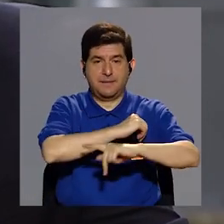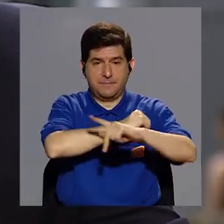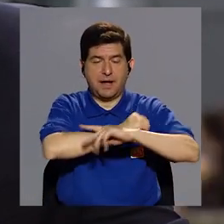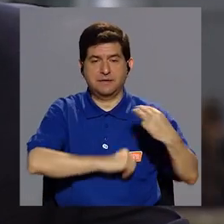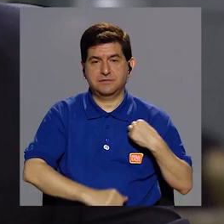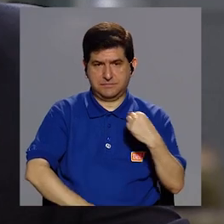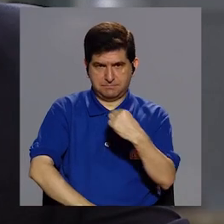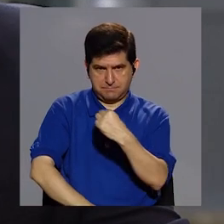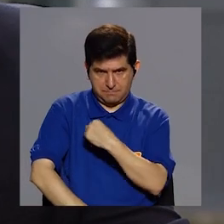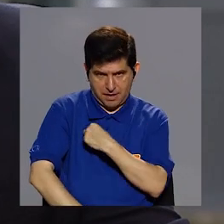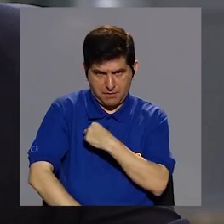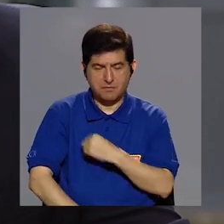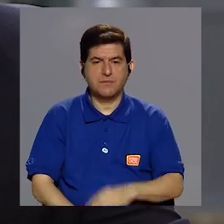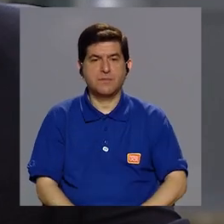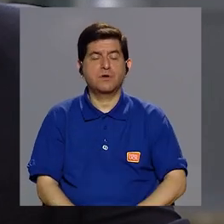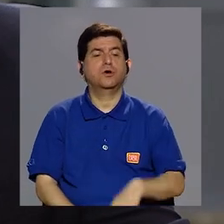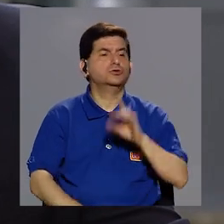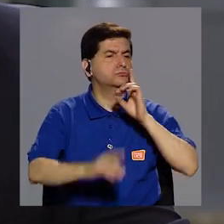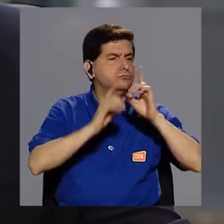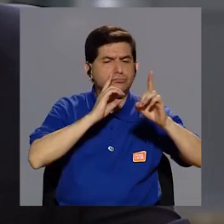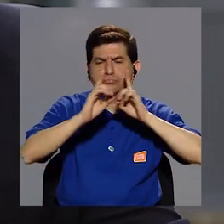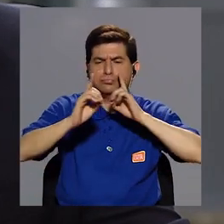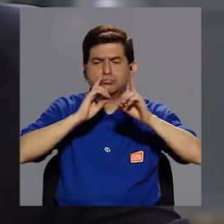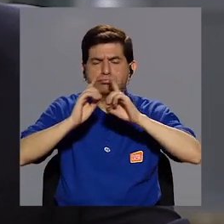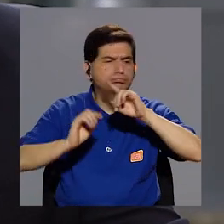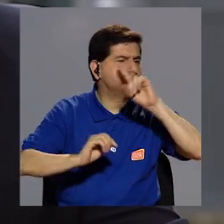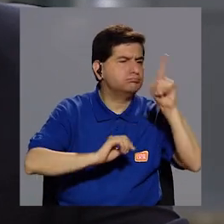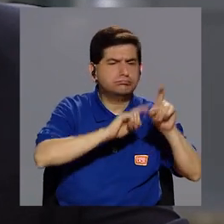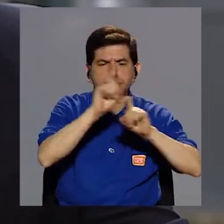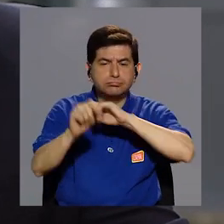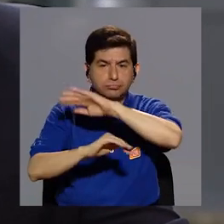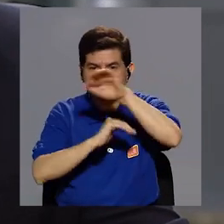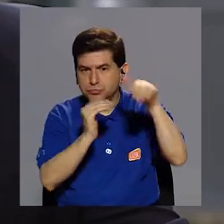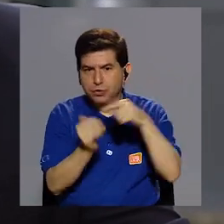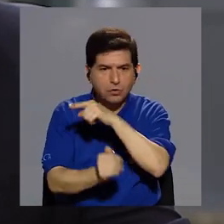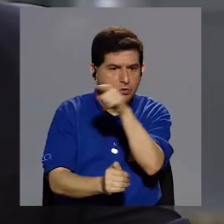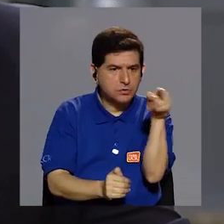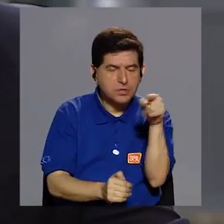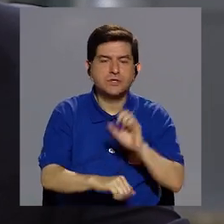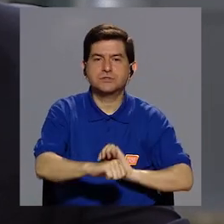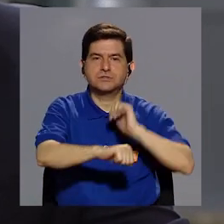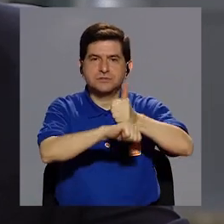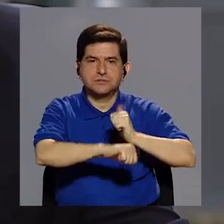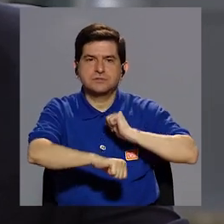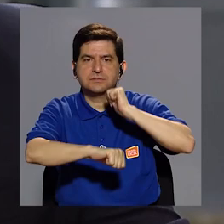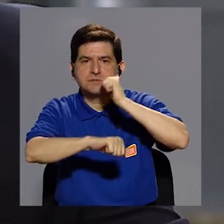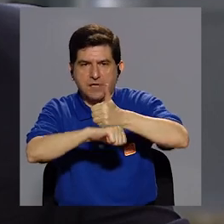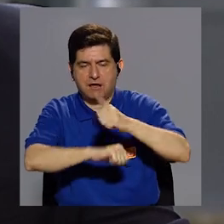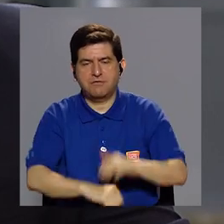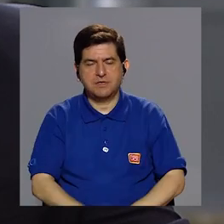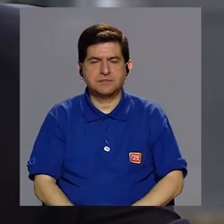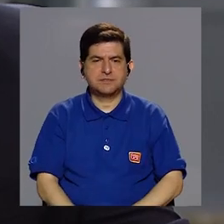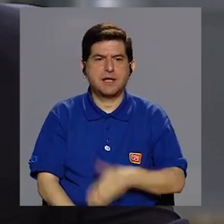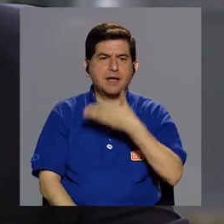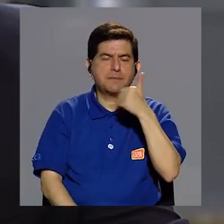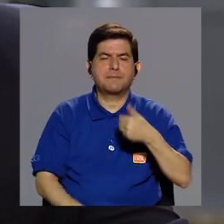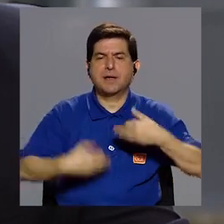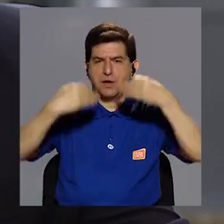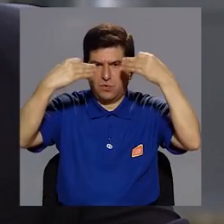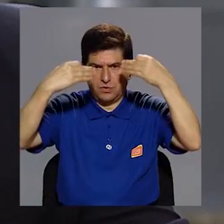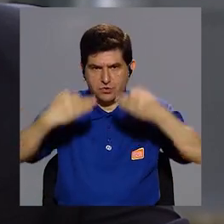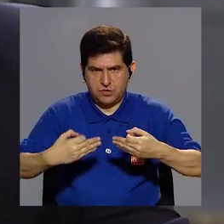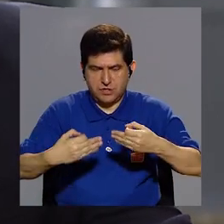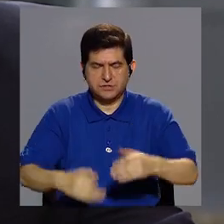miembros han venido dialogando y consultándose entre ellos para establecer cuáles son las mejores